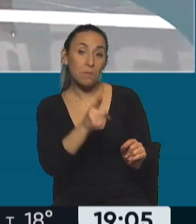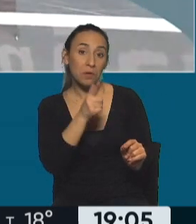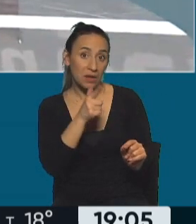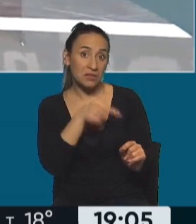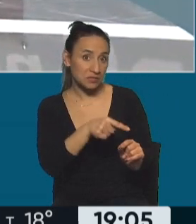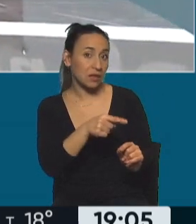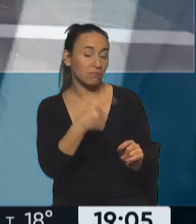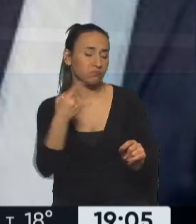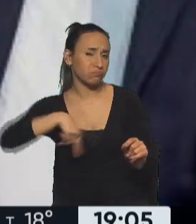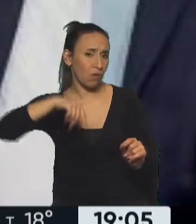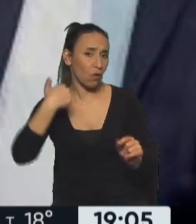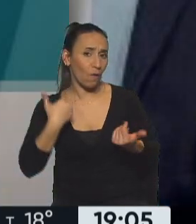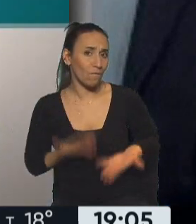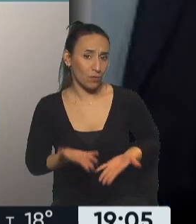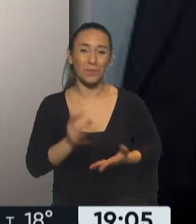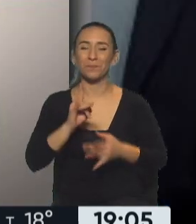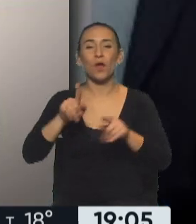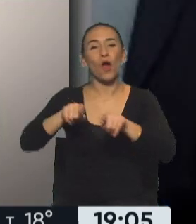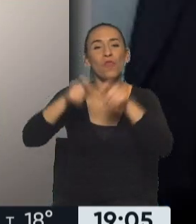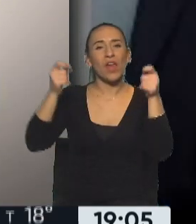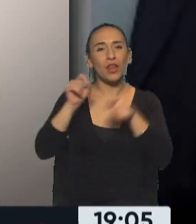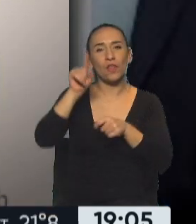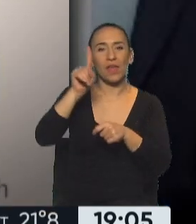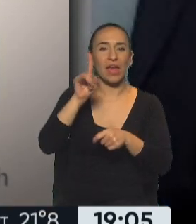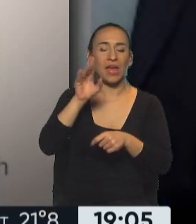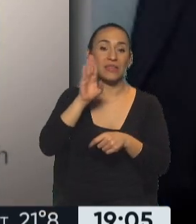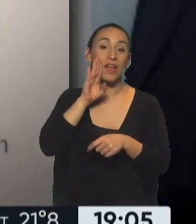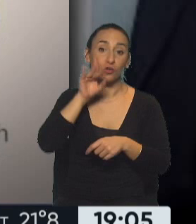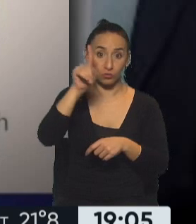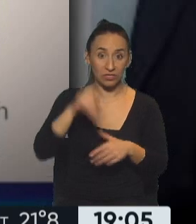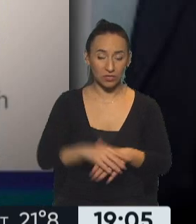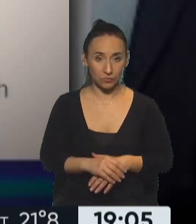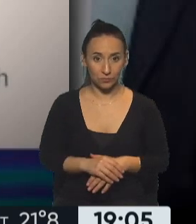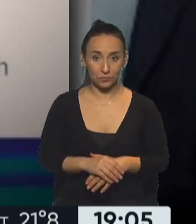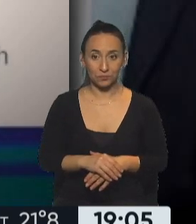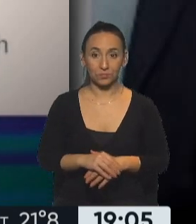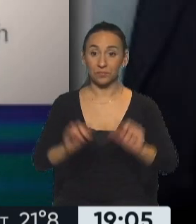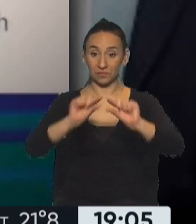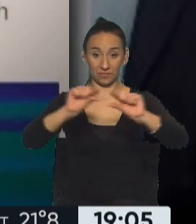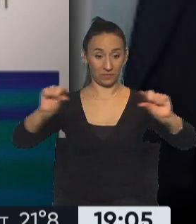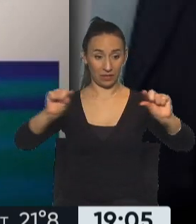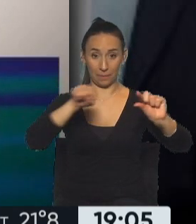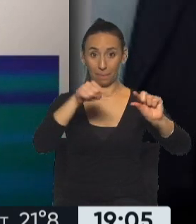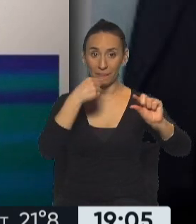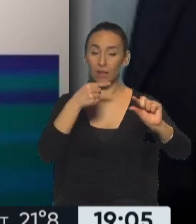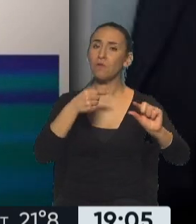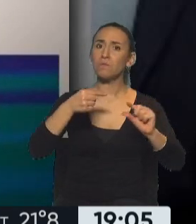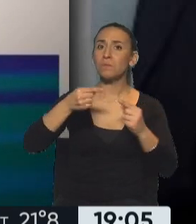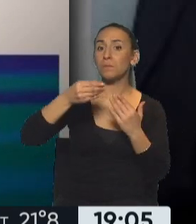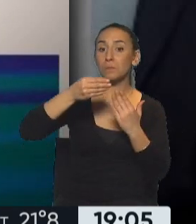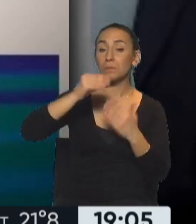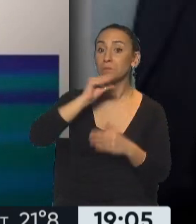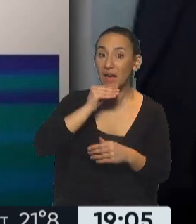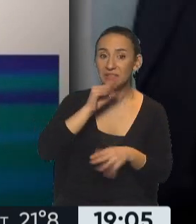Fíjate, el diario Financial Times ponía hoy justamente, lo categorizaba a Massa como superministro. Hablaba